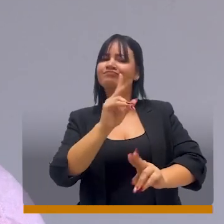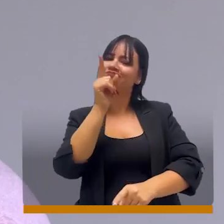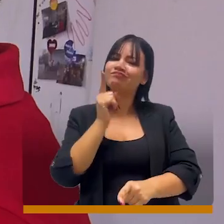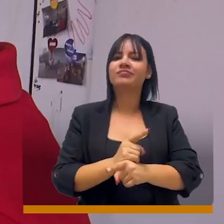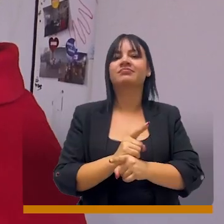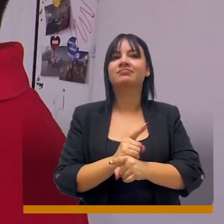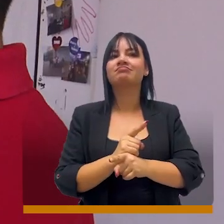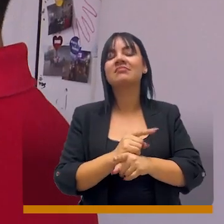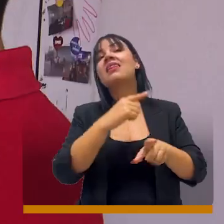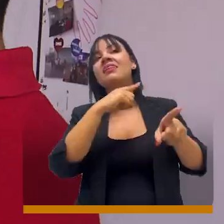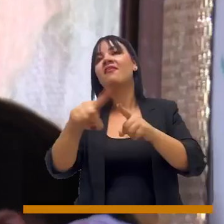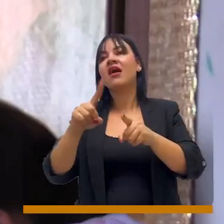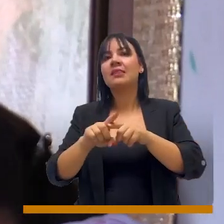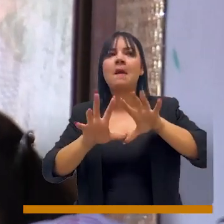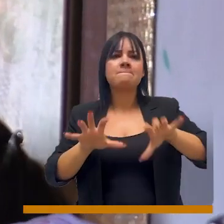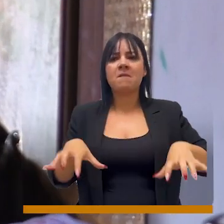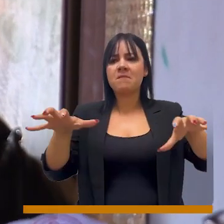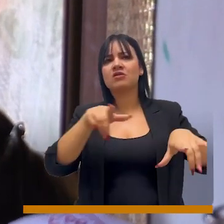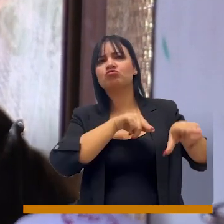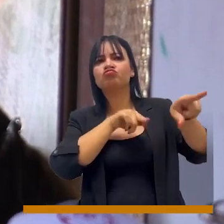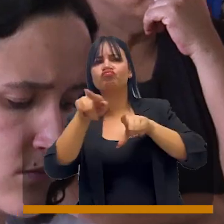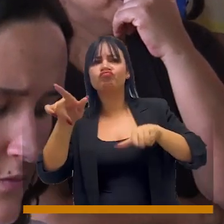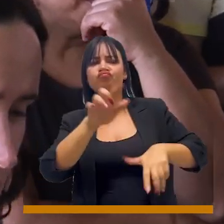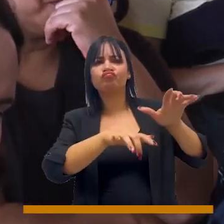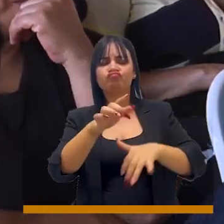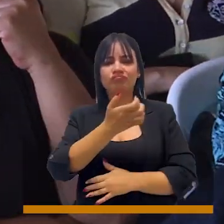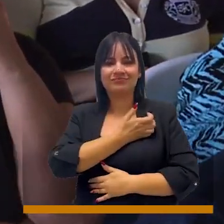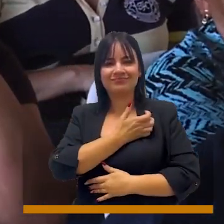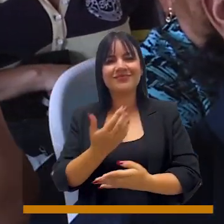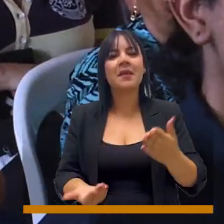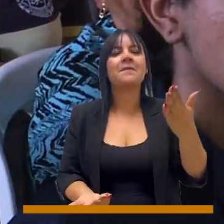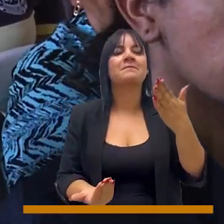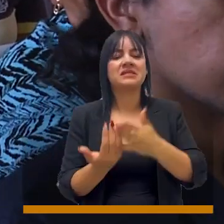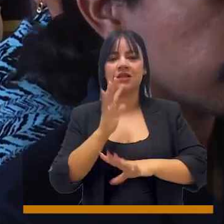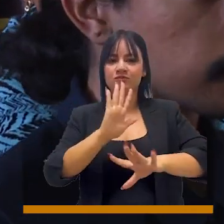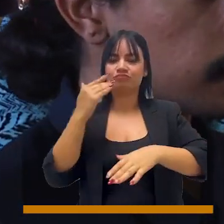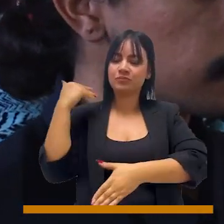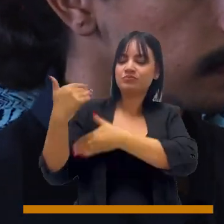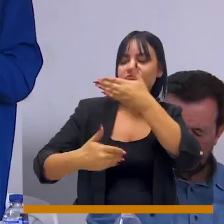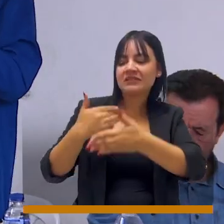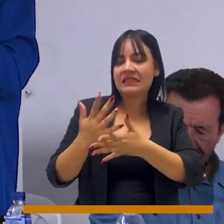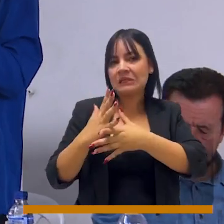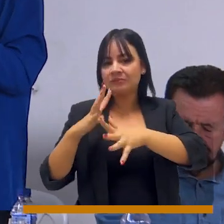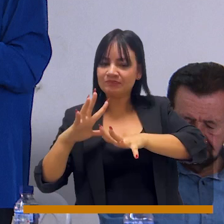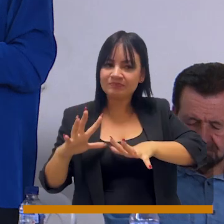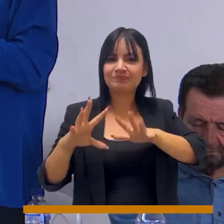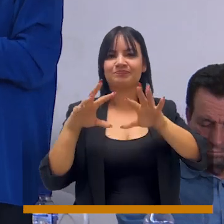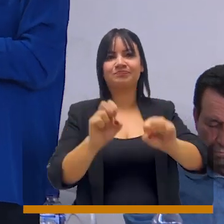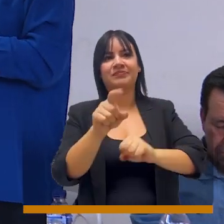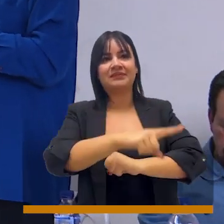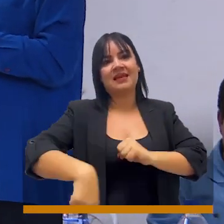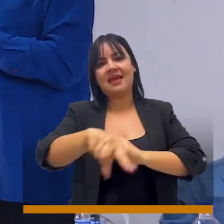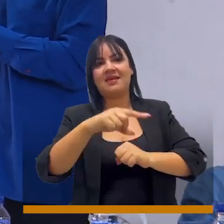de parte de las diferentes dependencias para iniciar con todo el proceso de adquisición